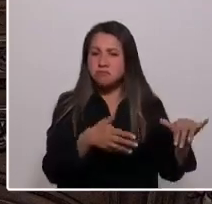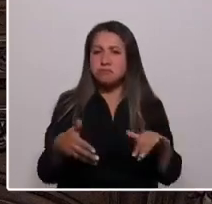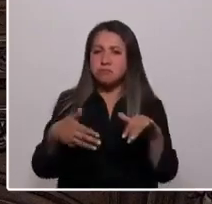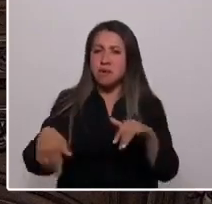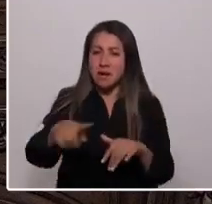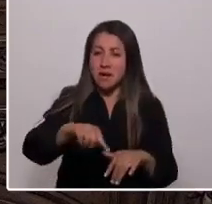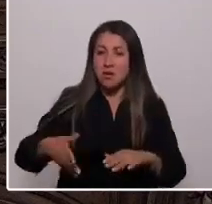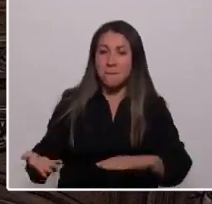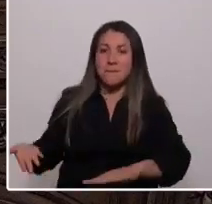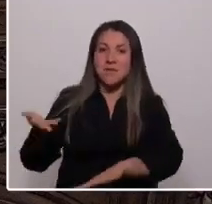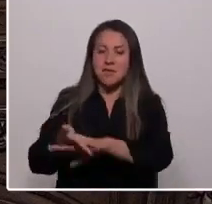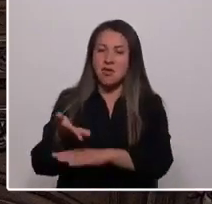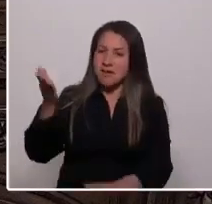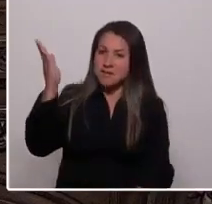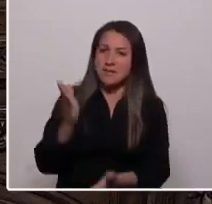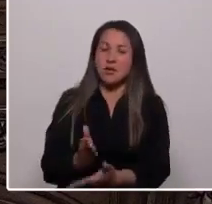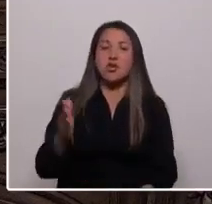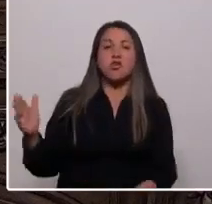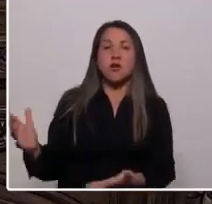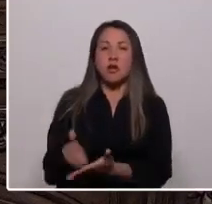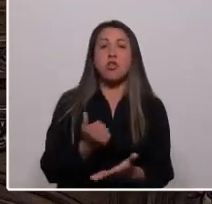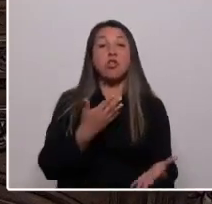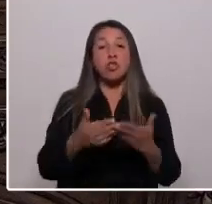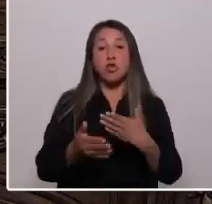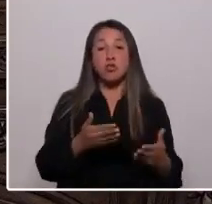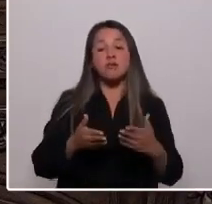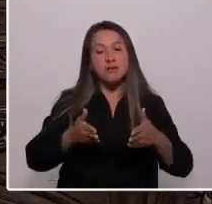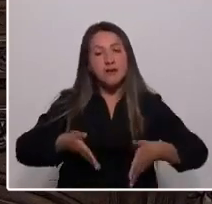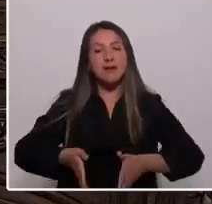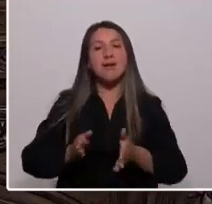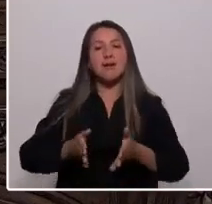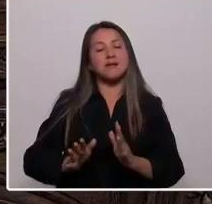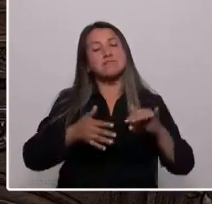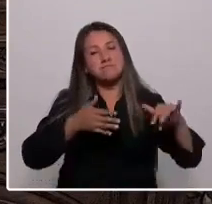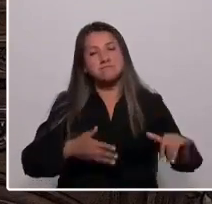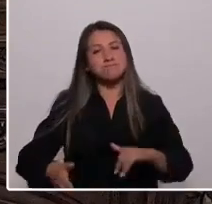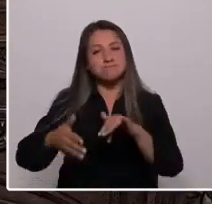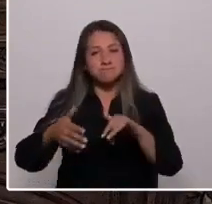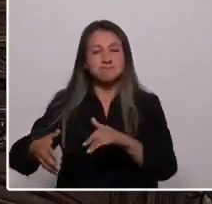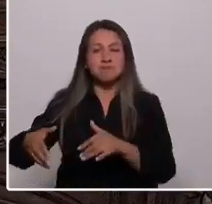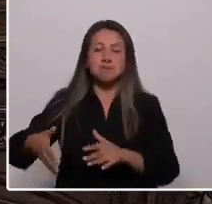y lograron en las calles y plazas de todo el territorio nacional.